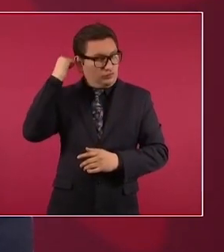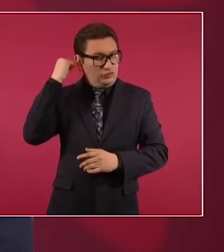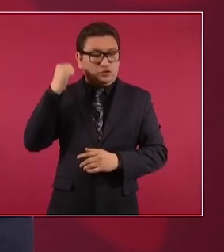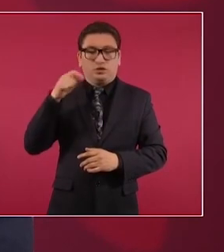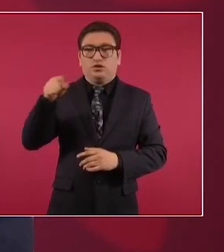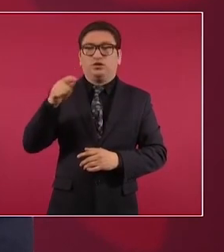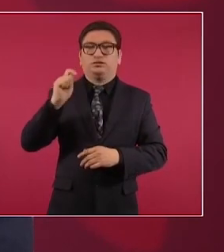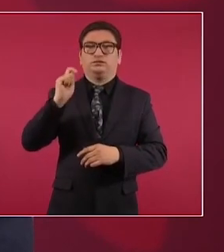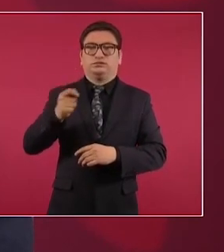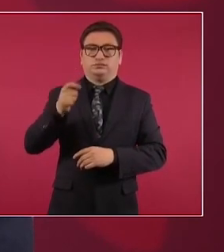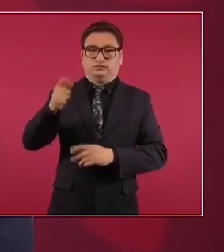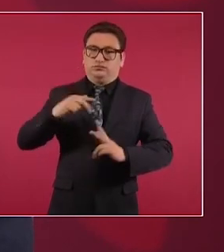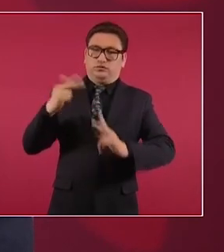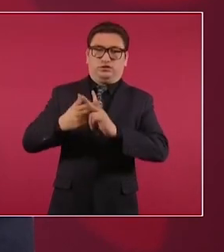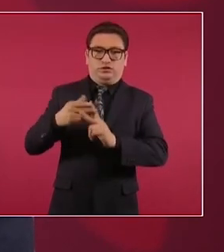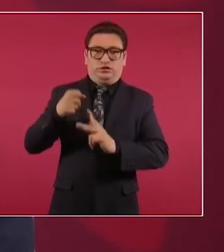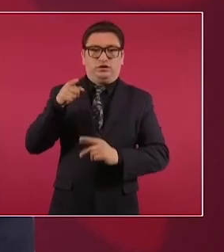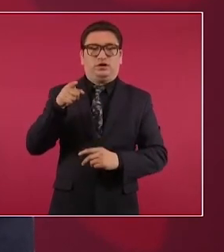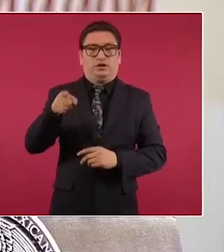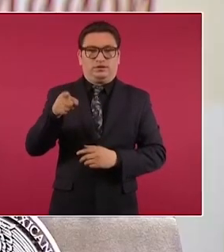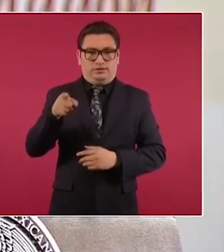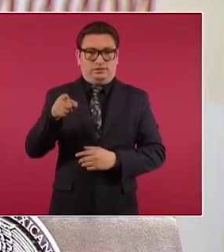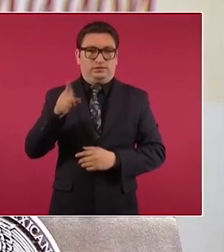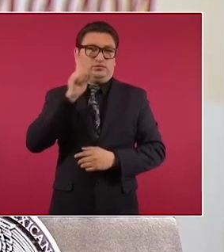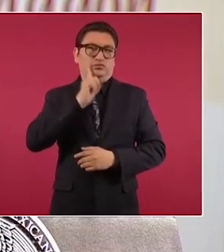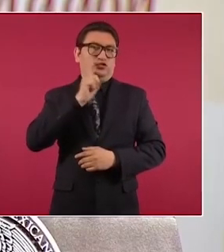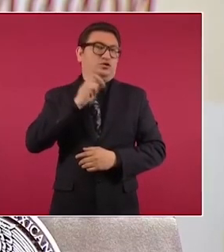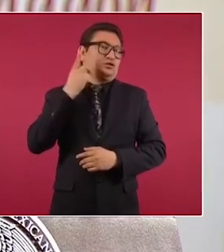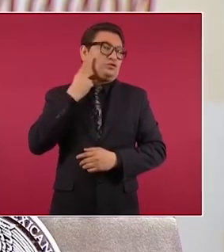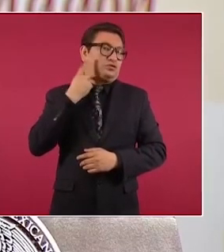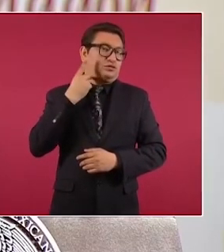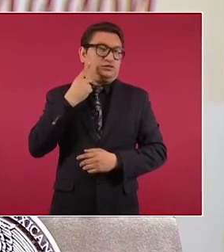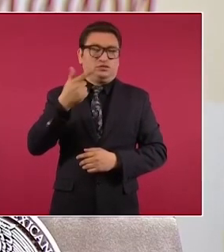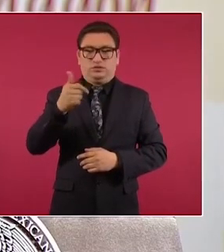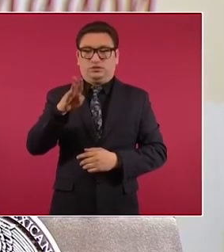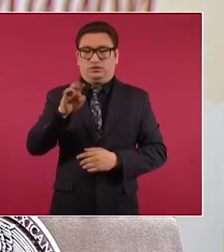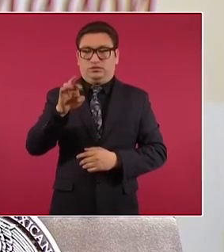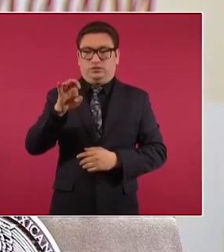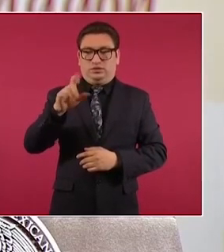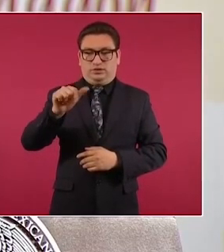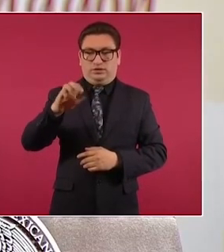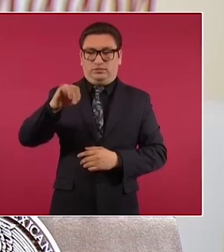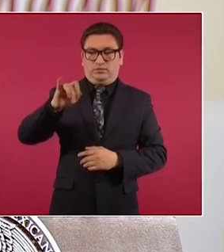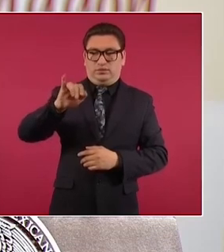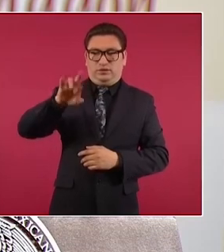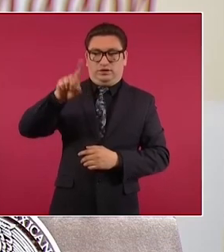asesinada y privada de la vida la diputada Gabriela Marín Sánchez